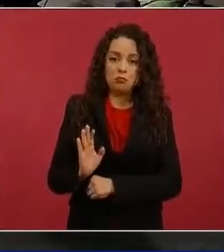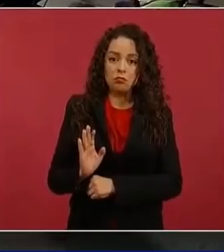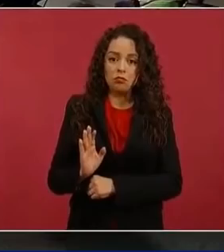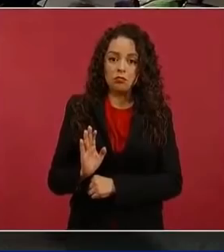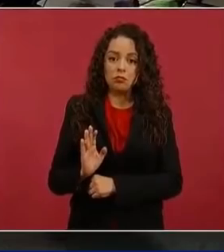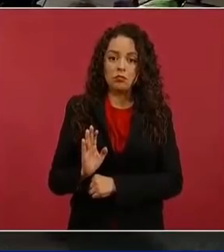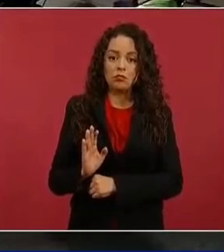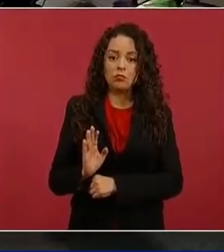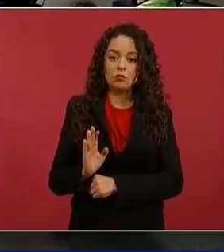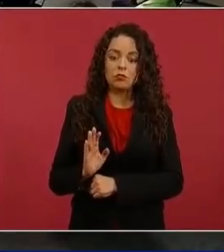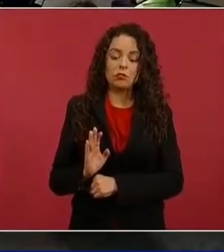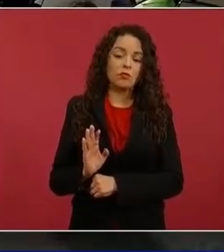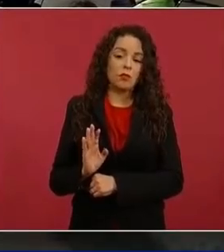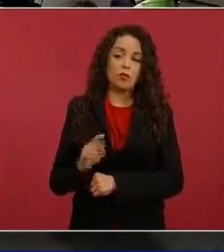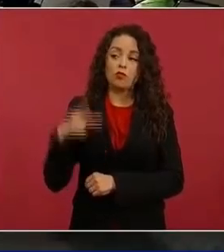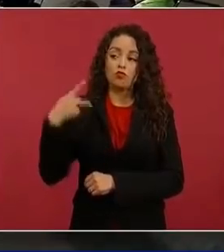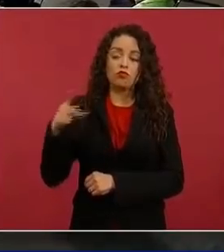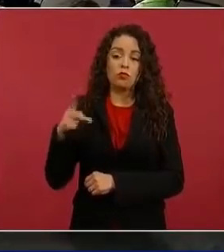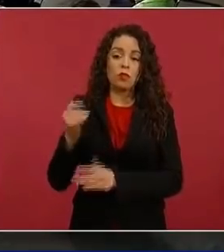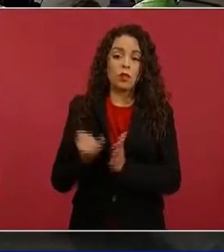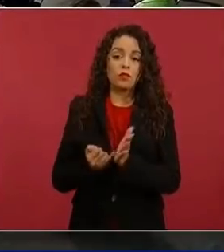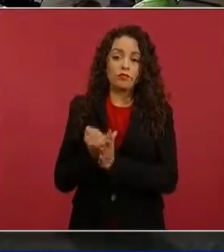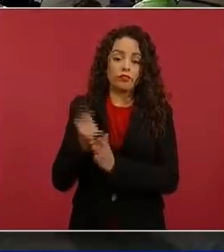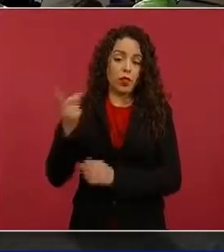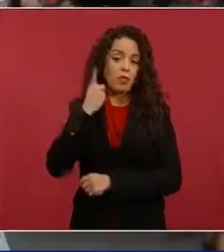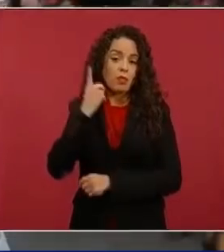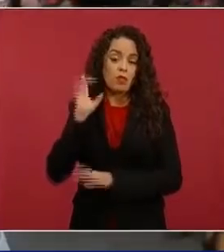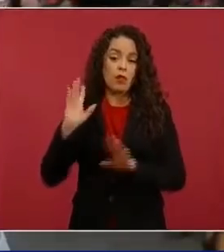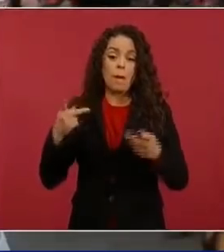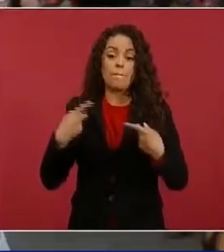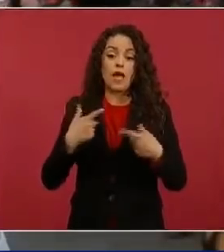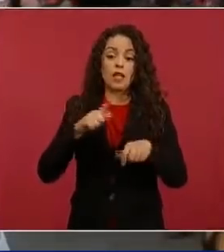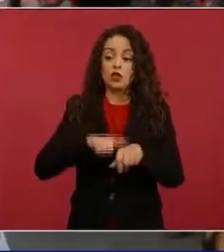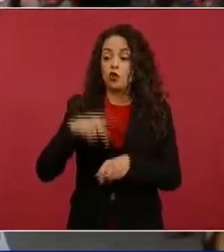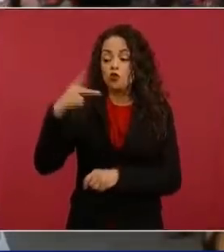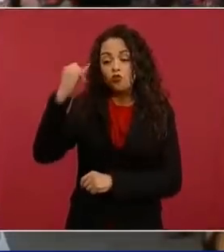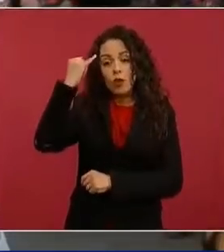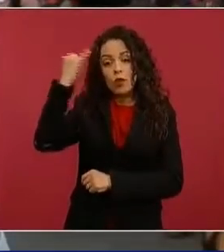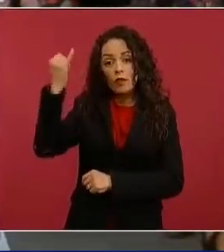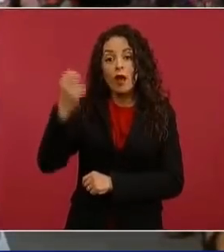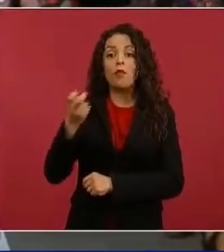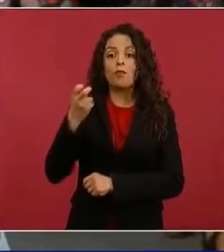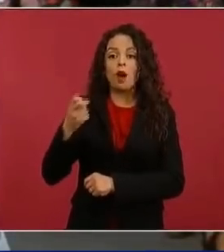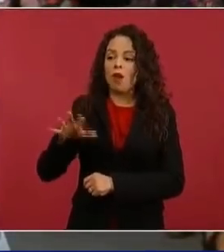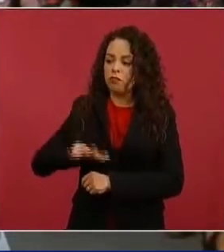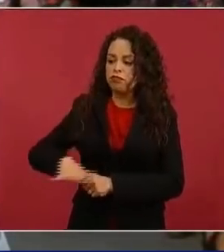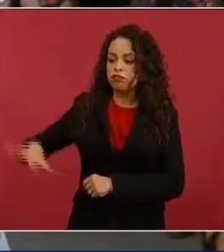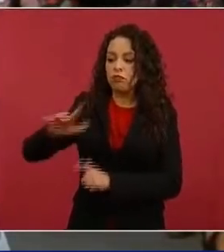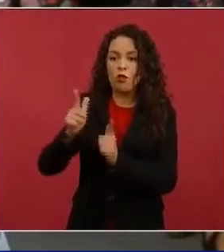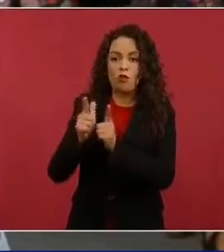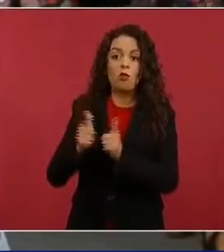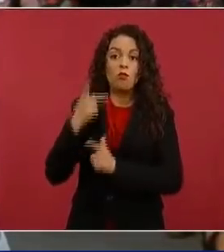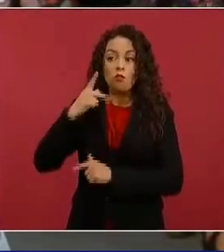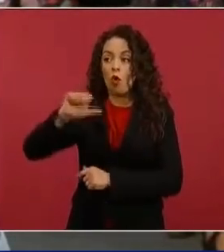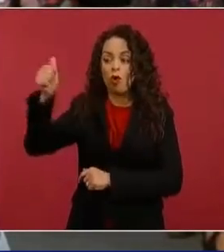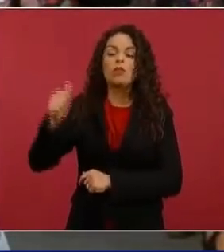postura personal por parte de este diputado, sin embargo, pues sí generó el enojo de los demás partidos. Presidente, la